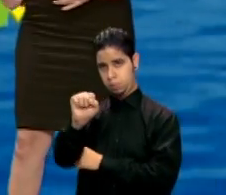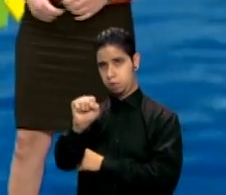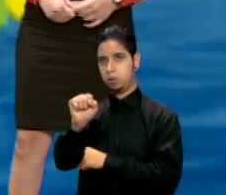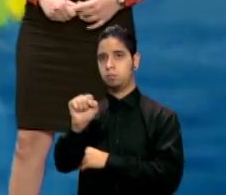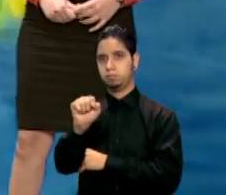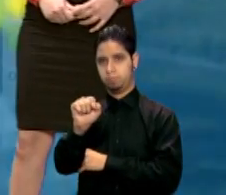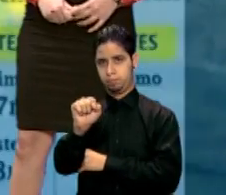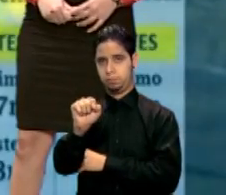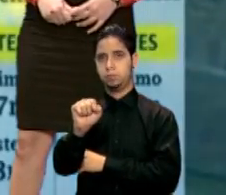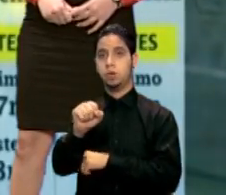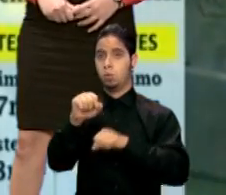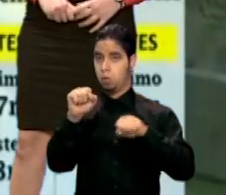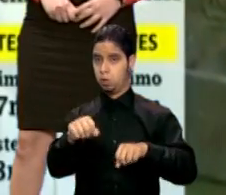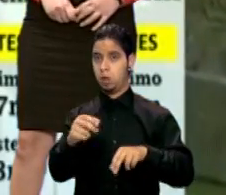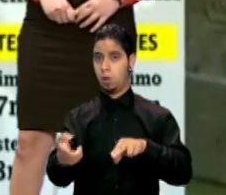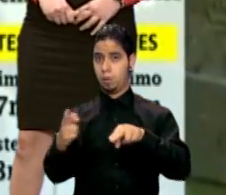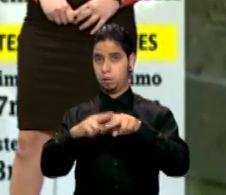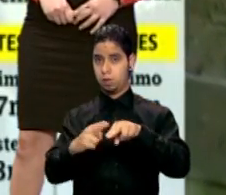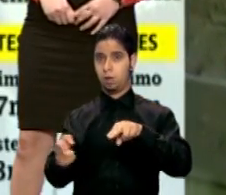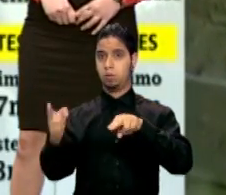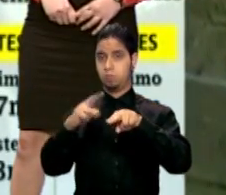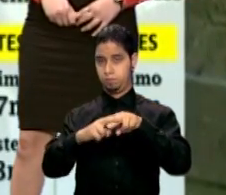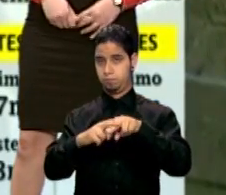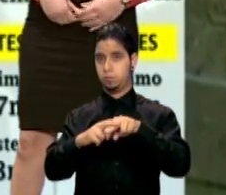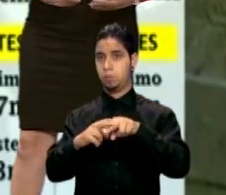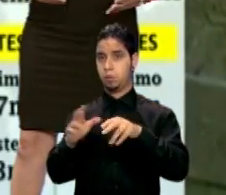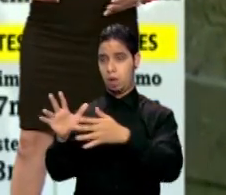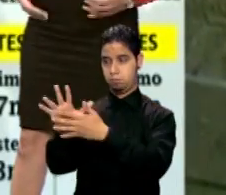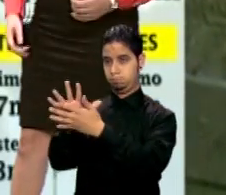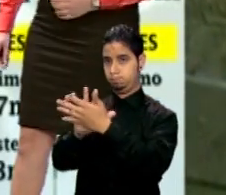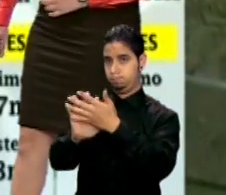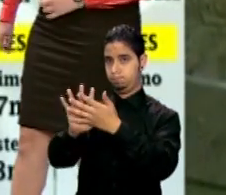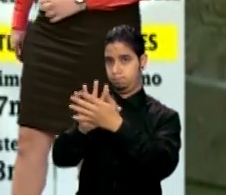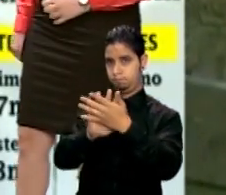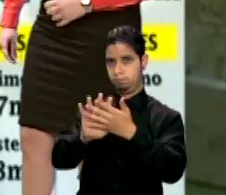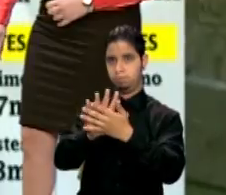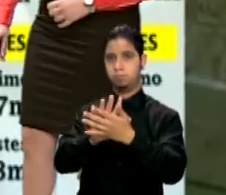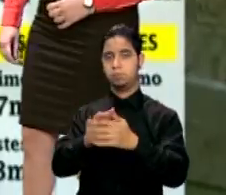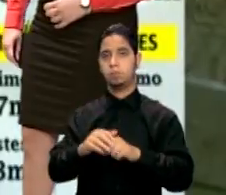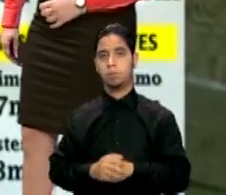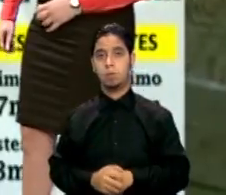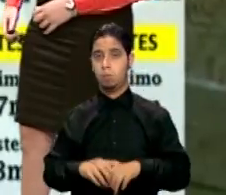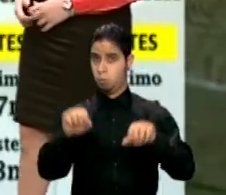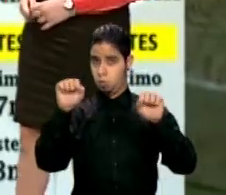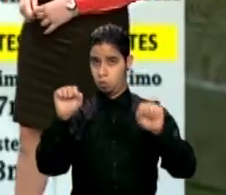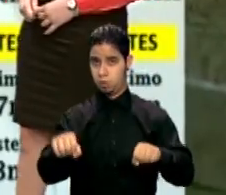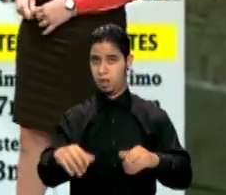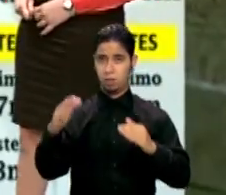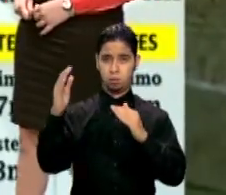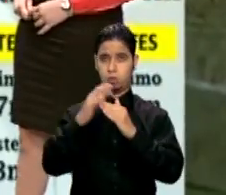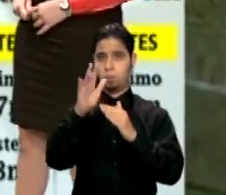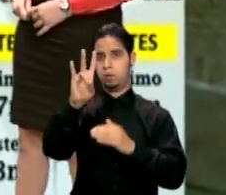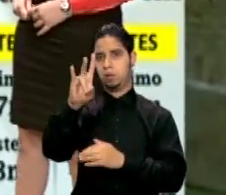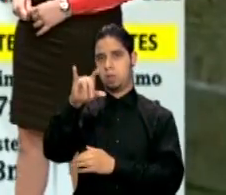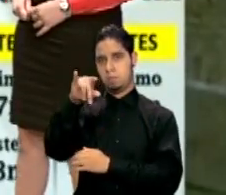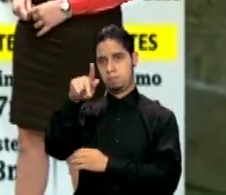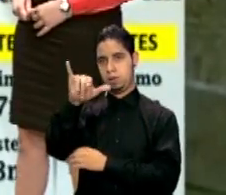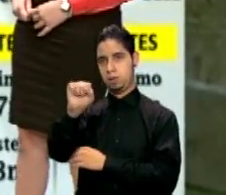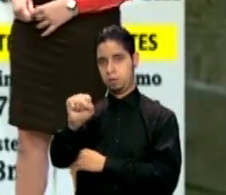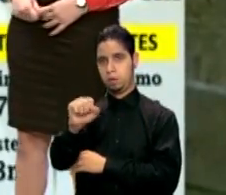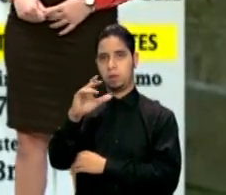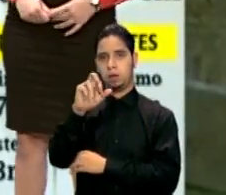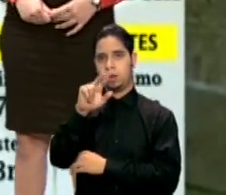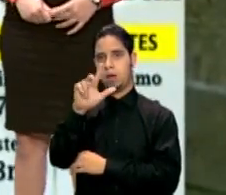aumentando a medida que la onda tropical pasa a través de la región, olas hasta 7 pies se esperan. Carraízo disminuyó 3 centímetros,